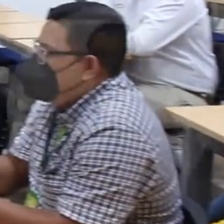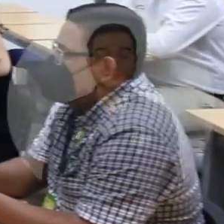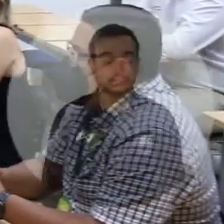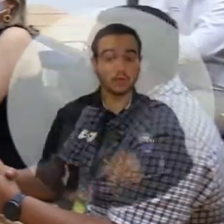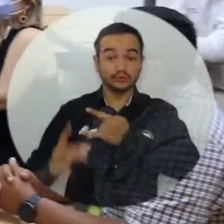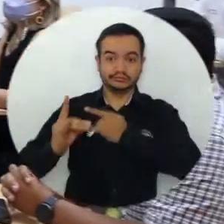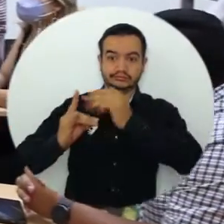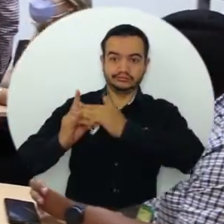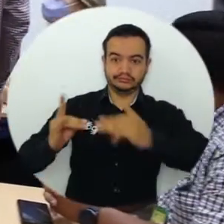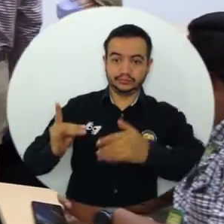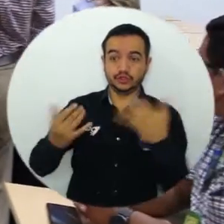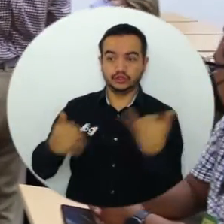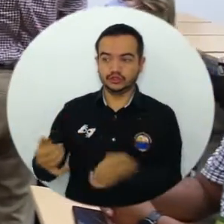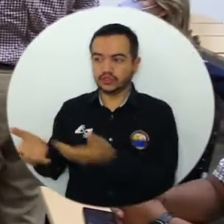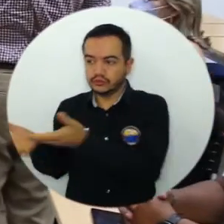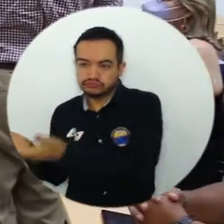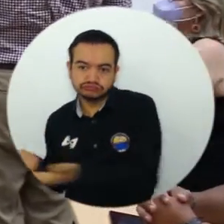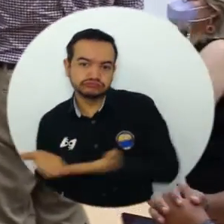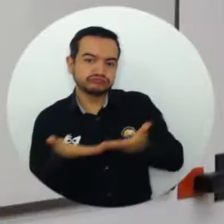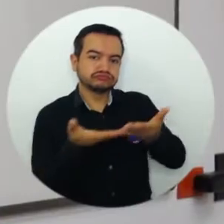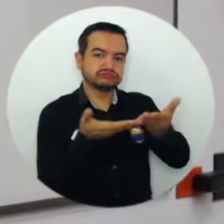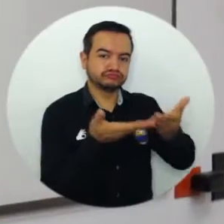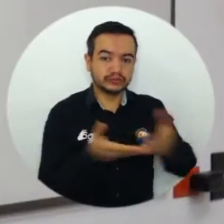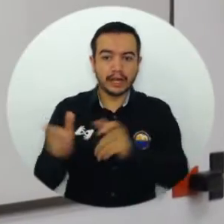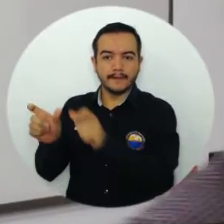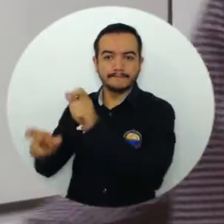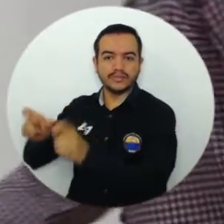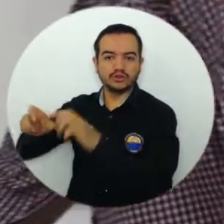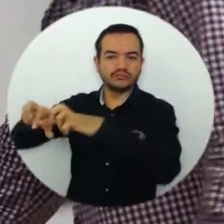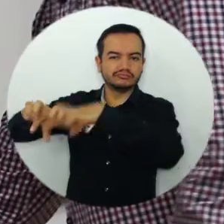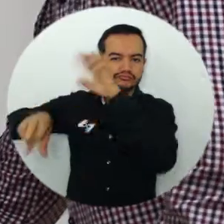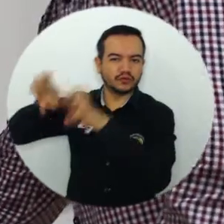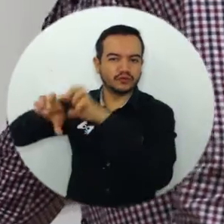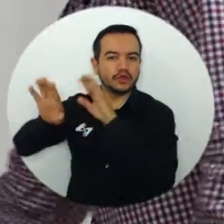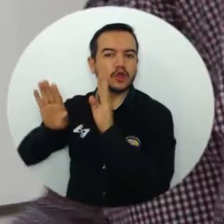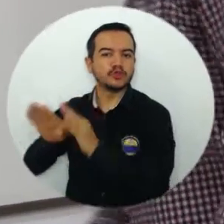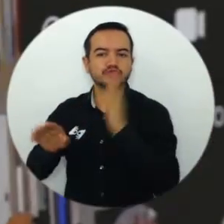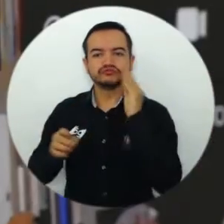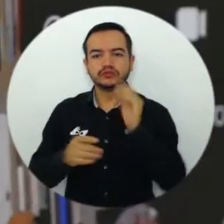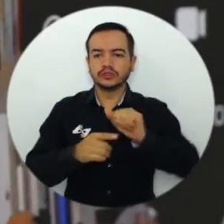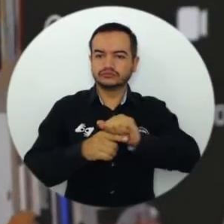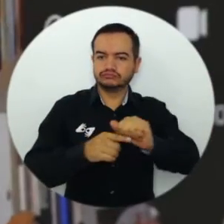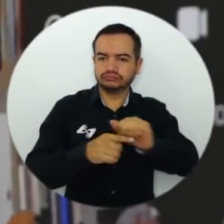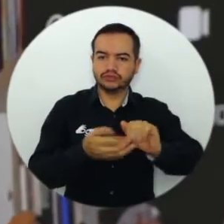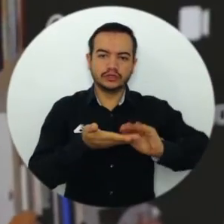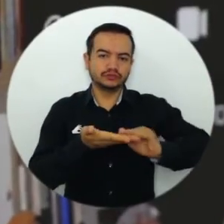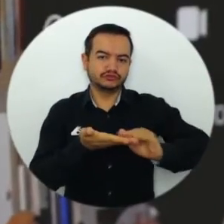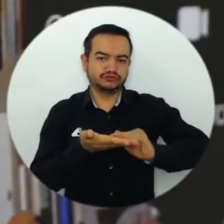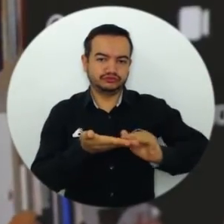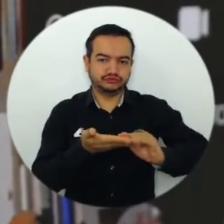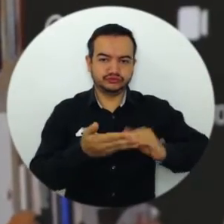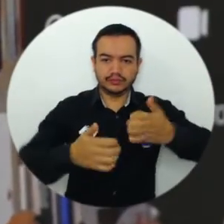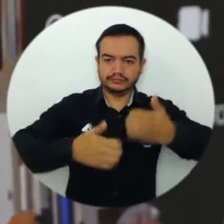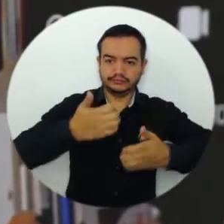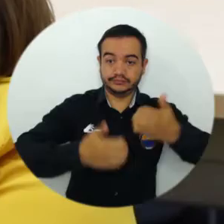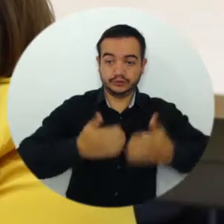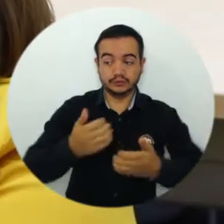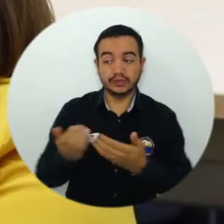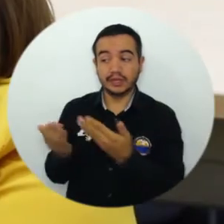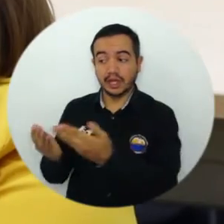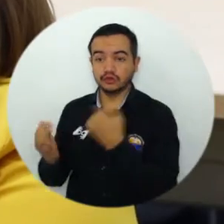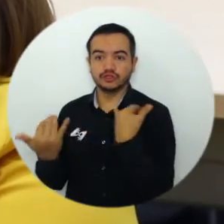Con el propósito de aportar a las sociedades profesionales idóneos en la resolución de conflictos, la Universidad del Magdalena certificó como